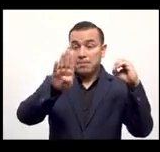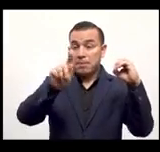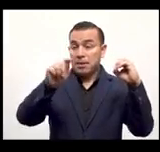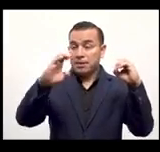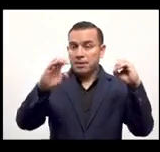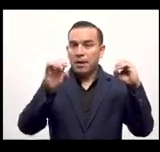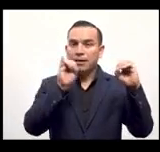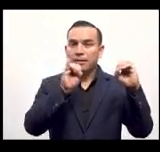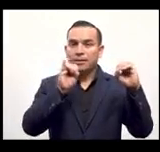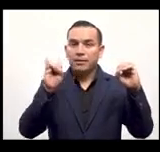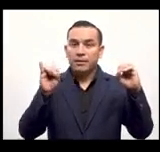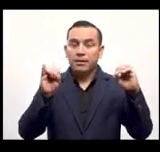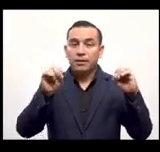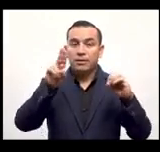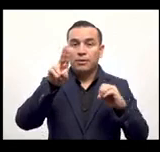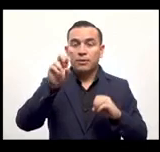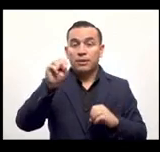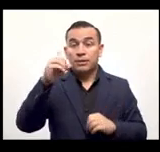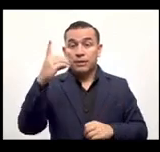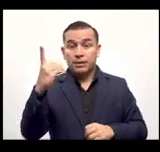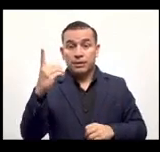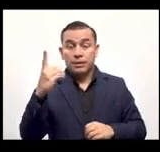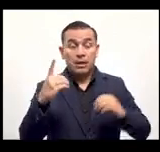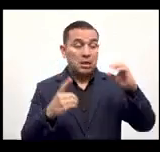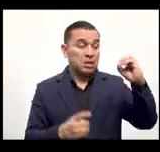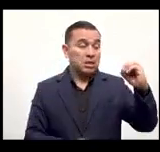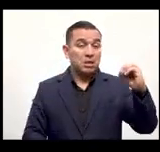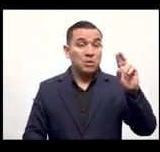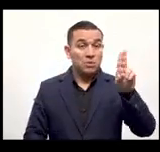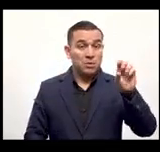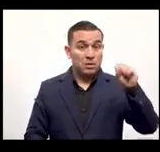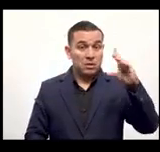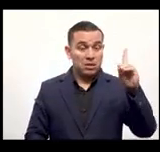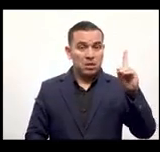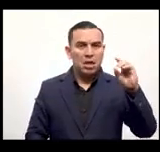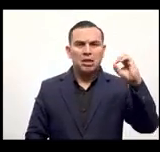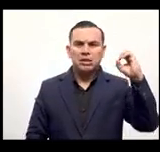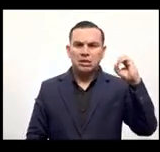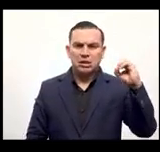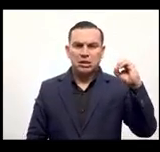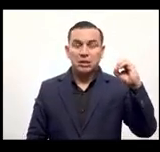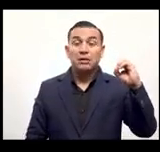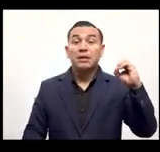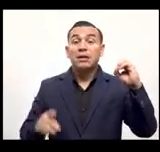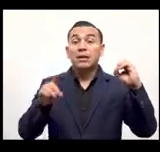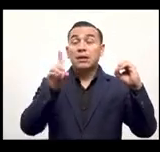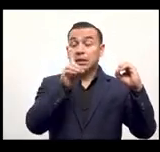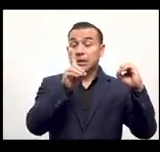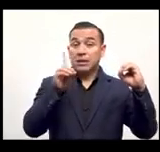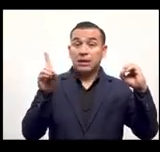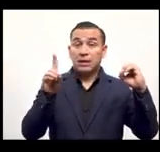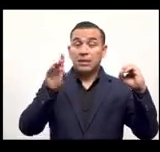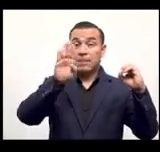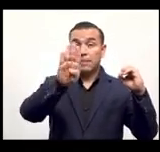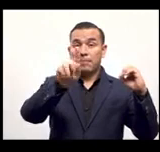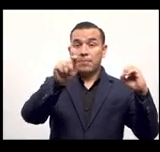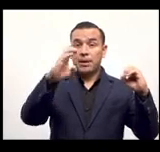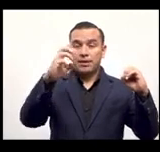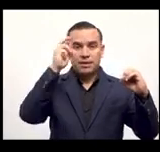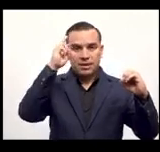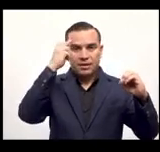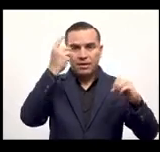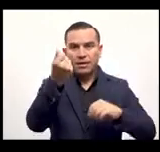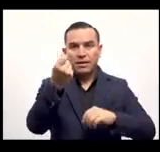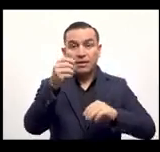en bitcoin en la parte izquierda donde dice USD ahí tiene 0 dólares y en la parte de la derecha donde dice BTC es bitcoin